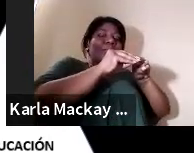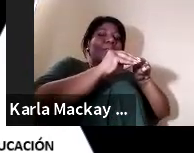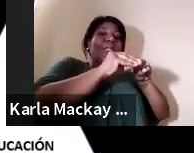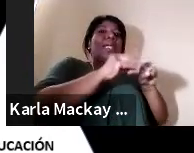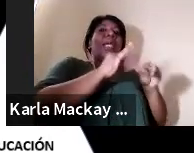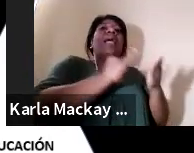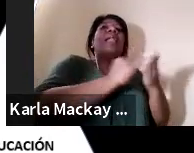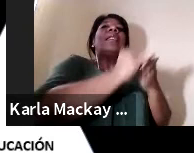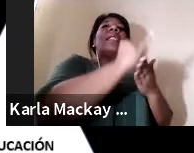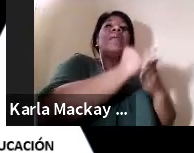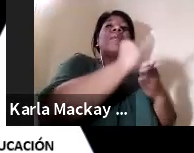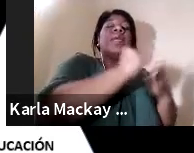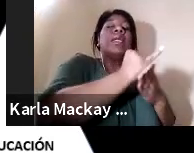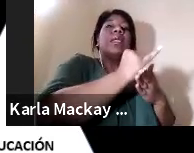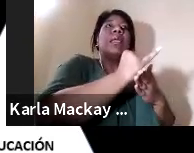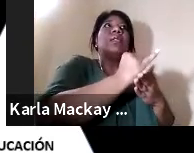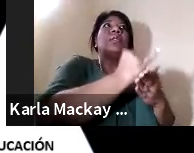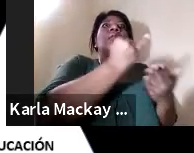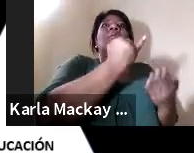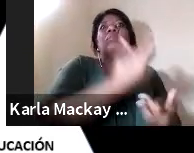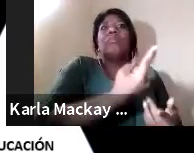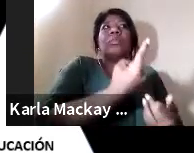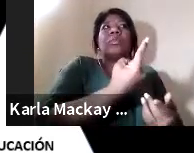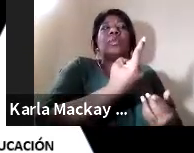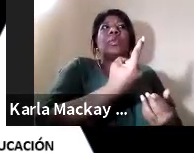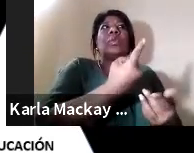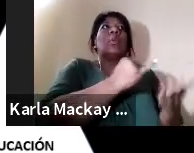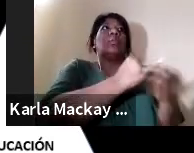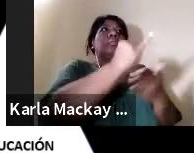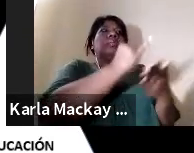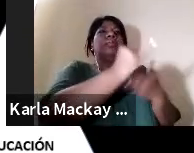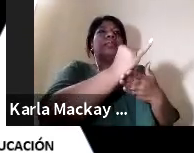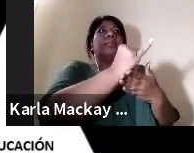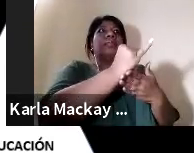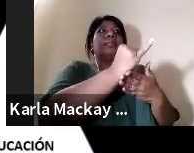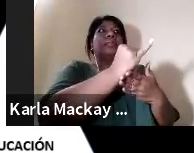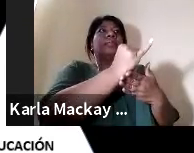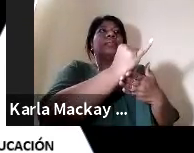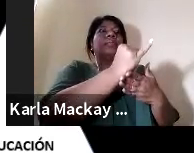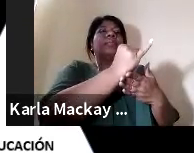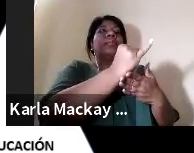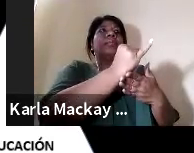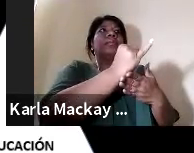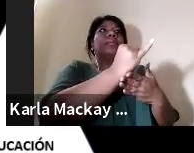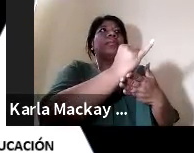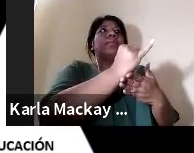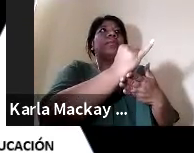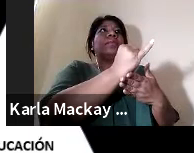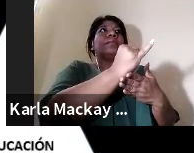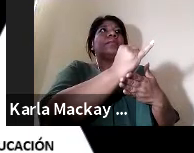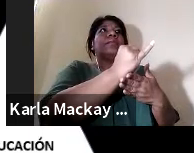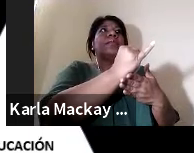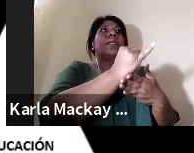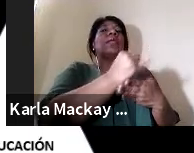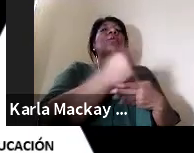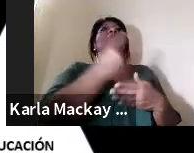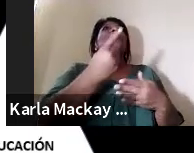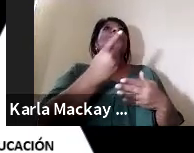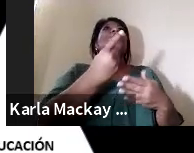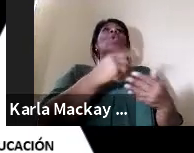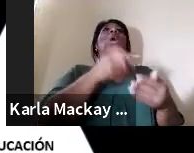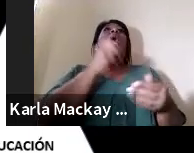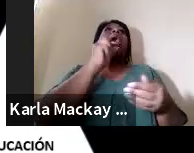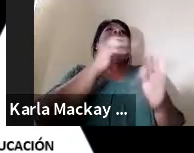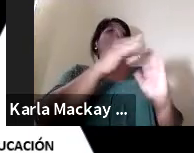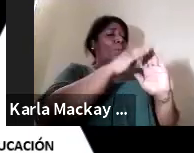hacer o a crear investigación por un, diríamos yo, una línea académica, que no es mala, es muy buena